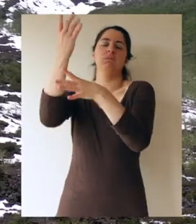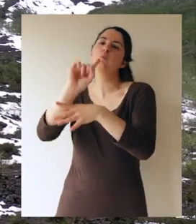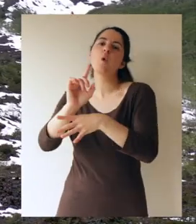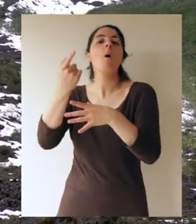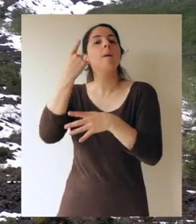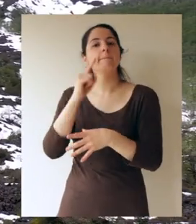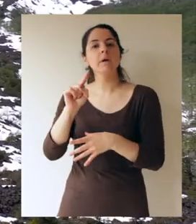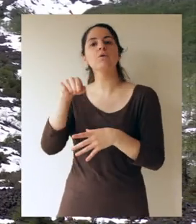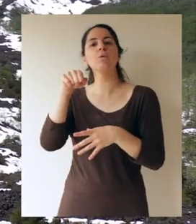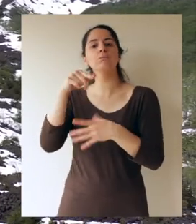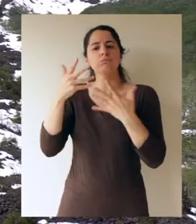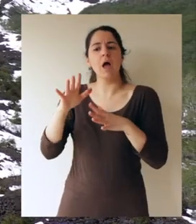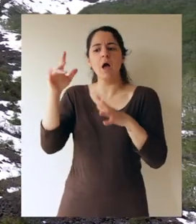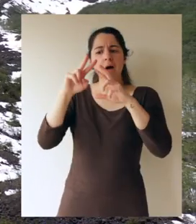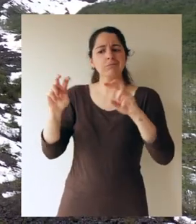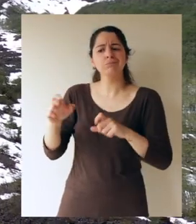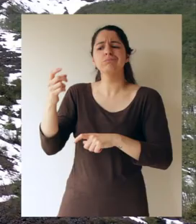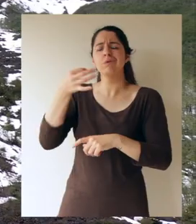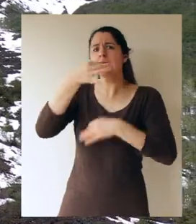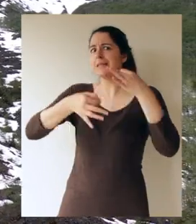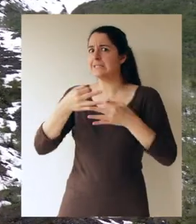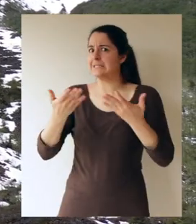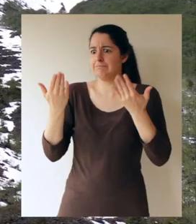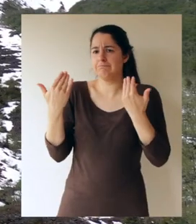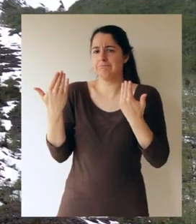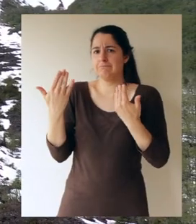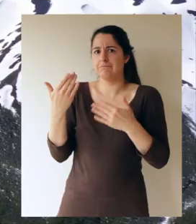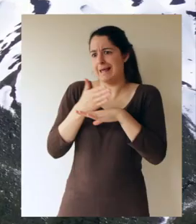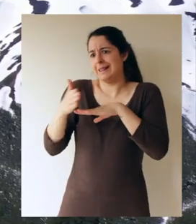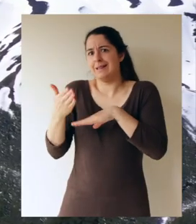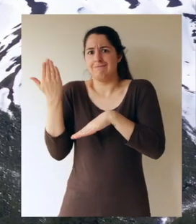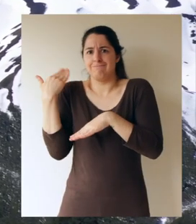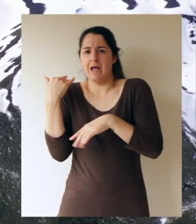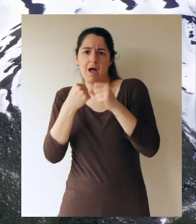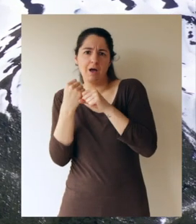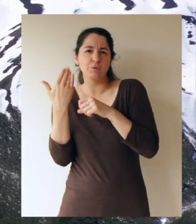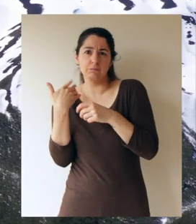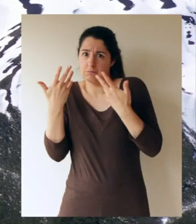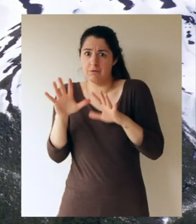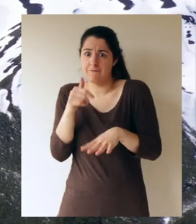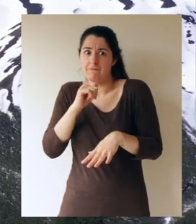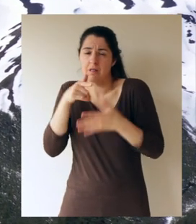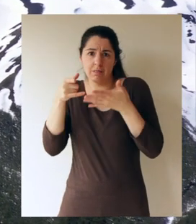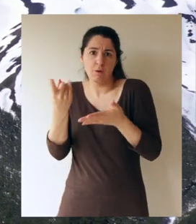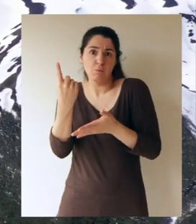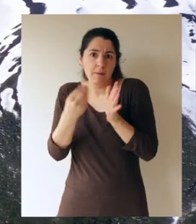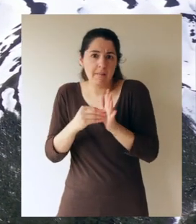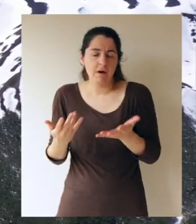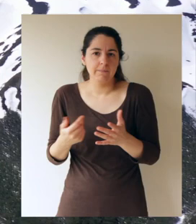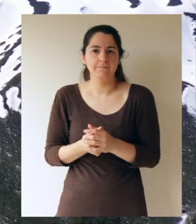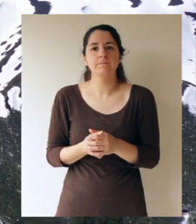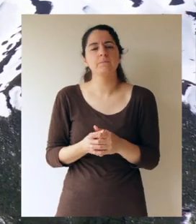hay estudios, como mencionaba, de que debería haber hecho una erupción hace unos par de años atrás. ¿Y qué